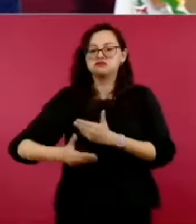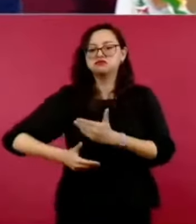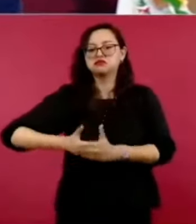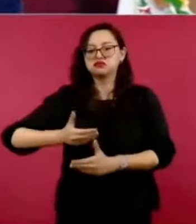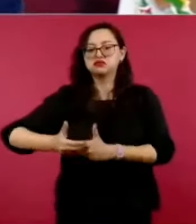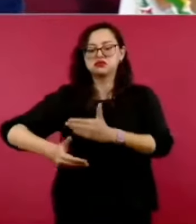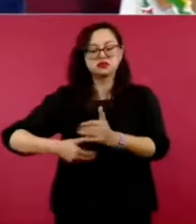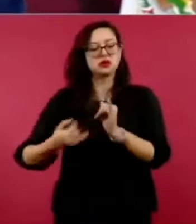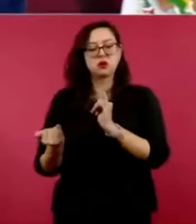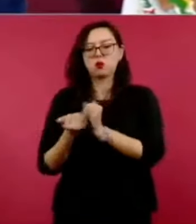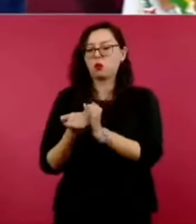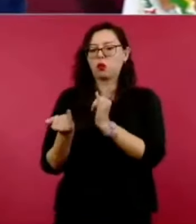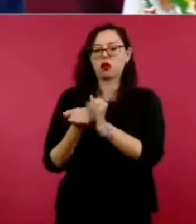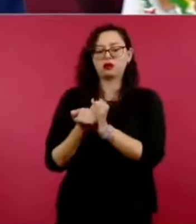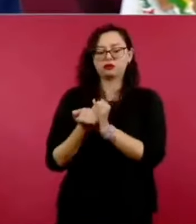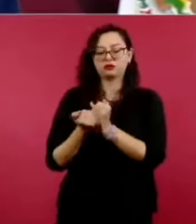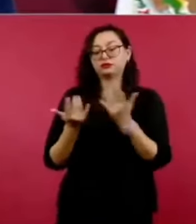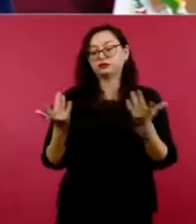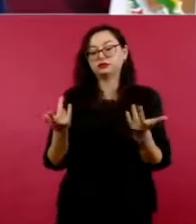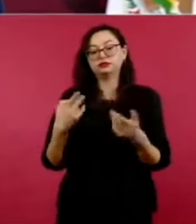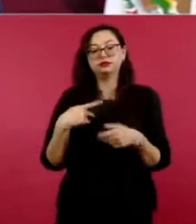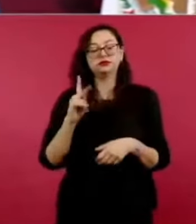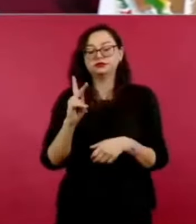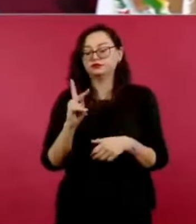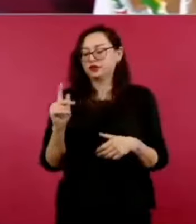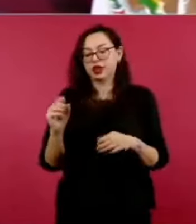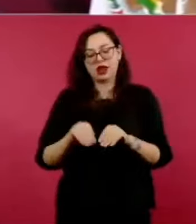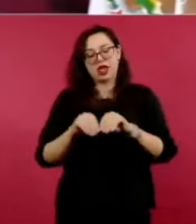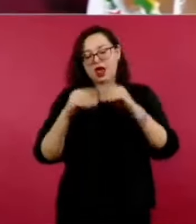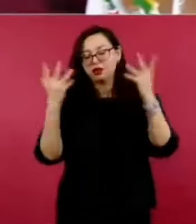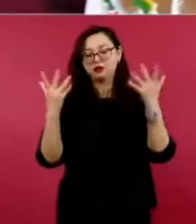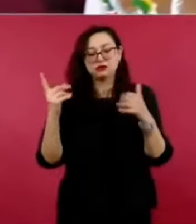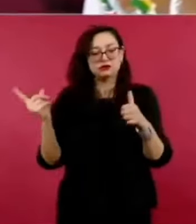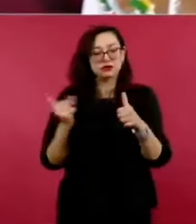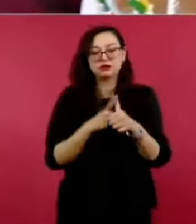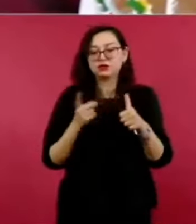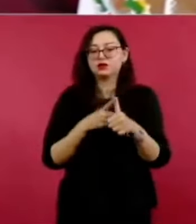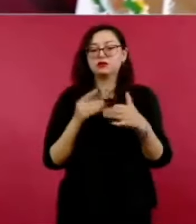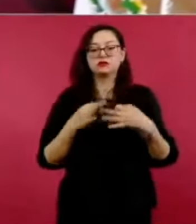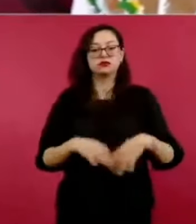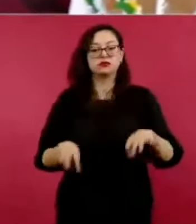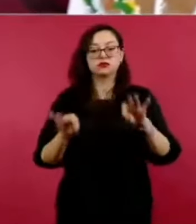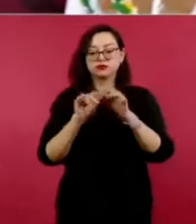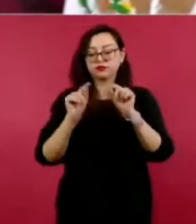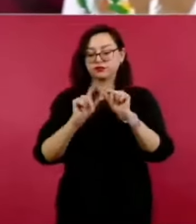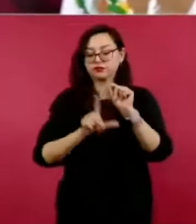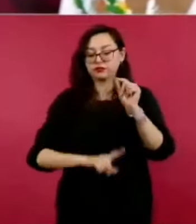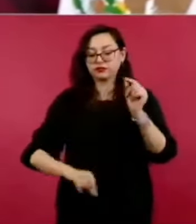del cambio es el pueblo,